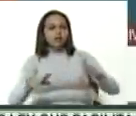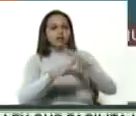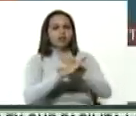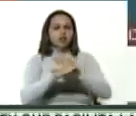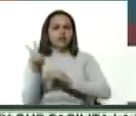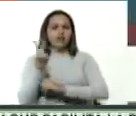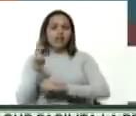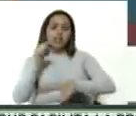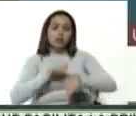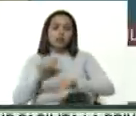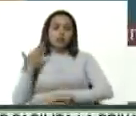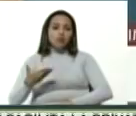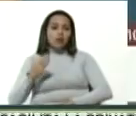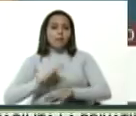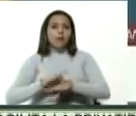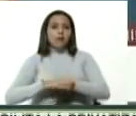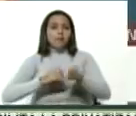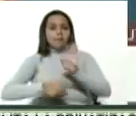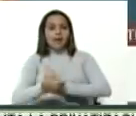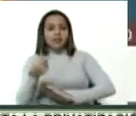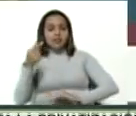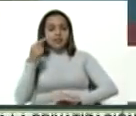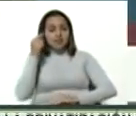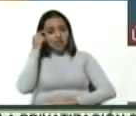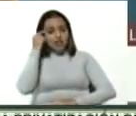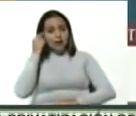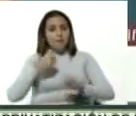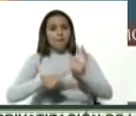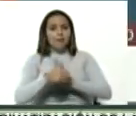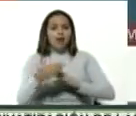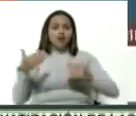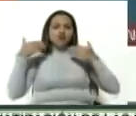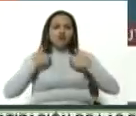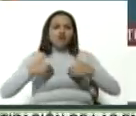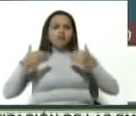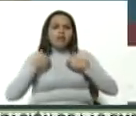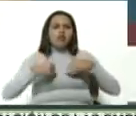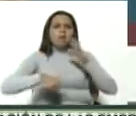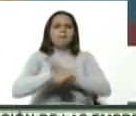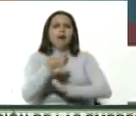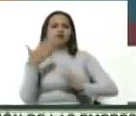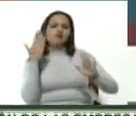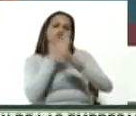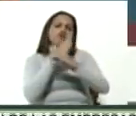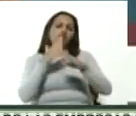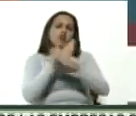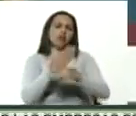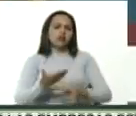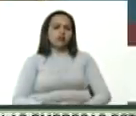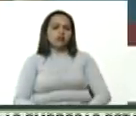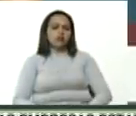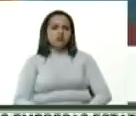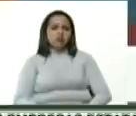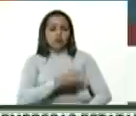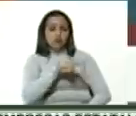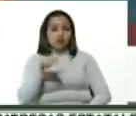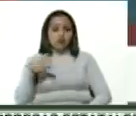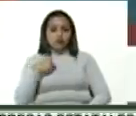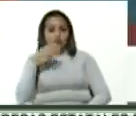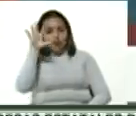importante, porque mientras más días, más sanciones, mientras más días, más sufrimiento, mientras más días, más agresión. Hemos aprendido